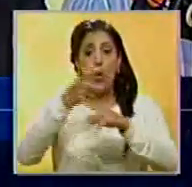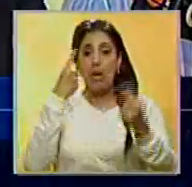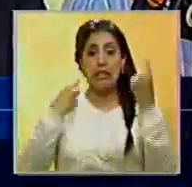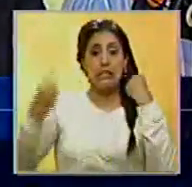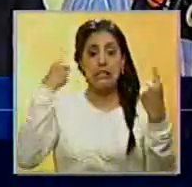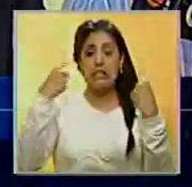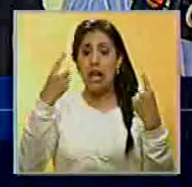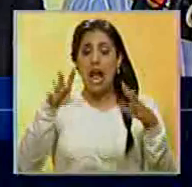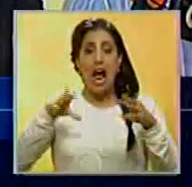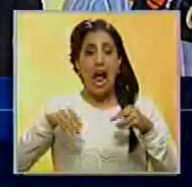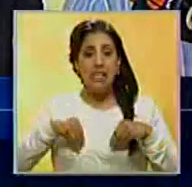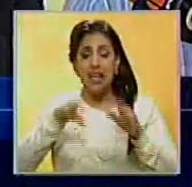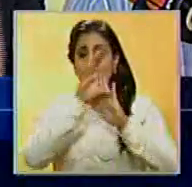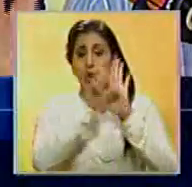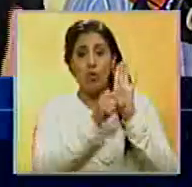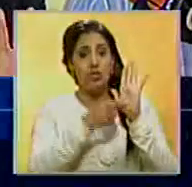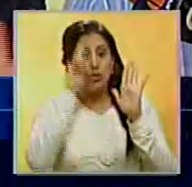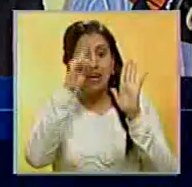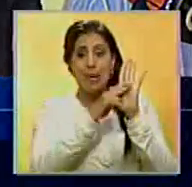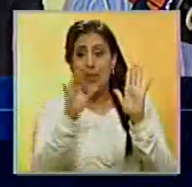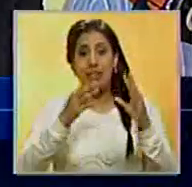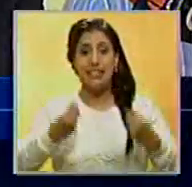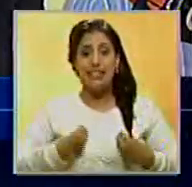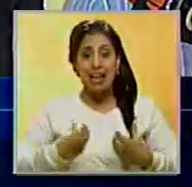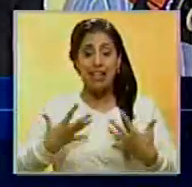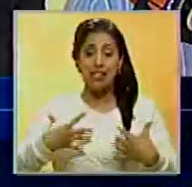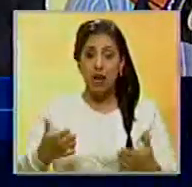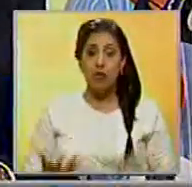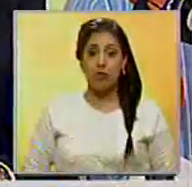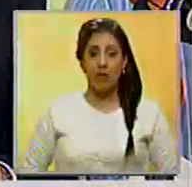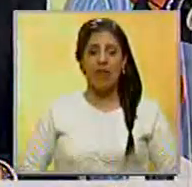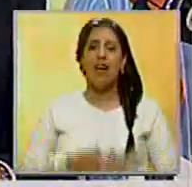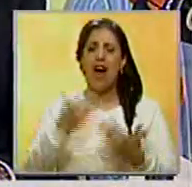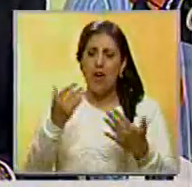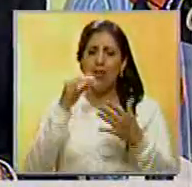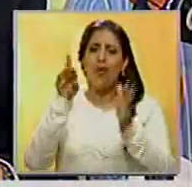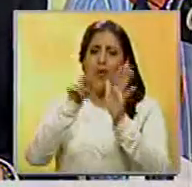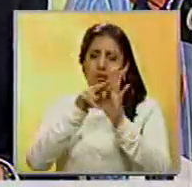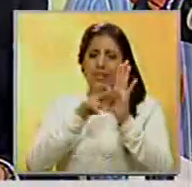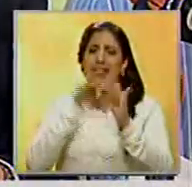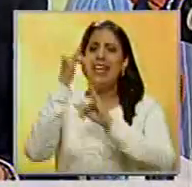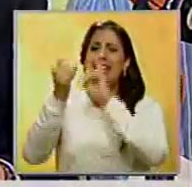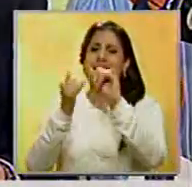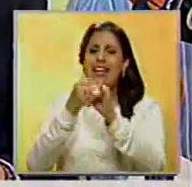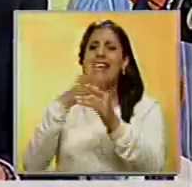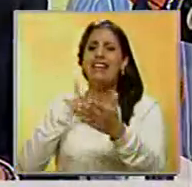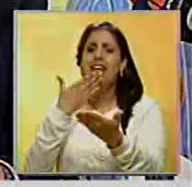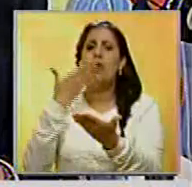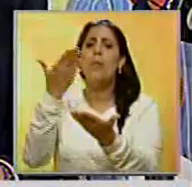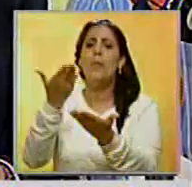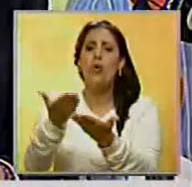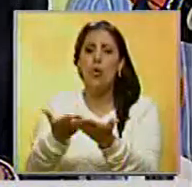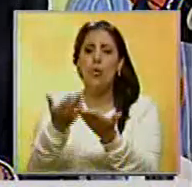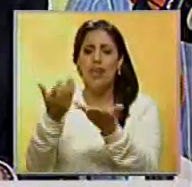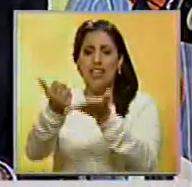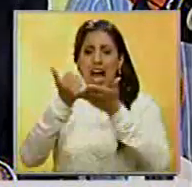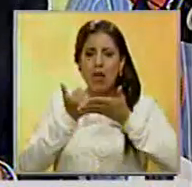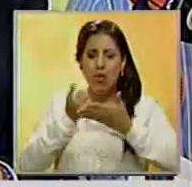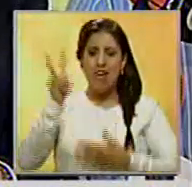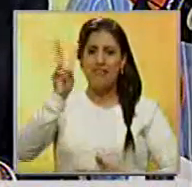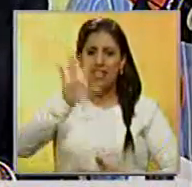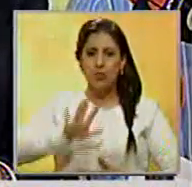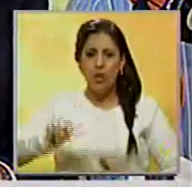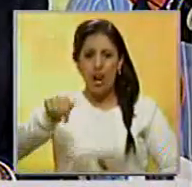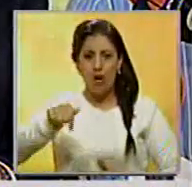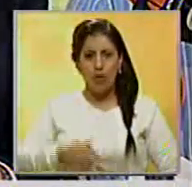no ha cumplido con la Constitución en cuanto a salud y vida. ¿Podría retomar cuáles son esos organismos internacionales que han dispuesto a ayudar a Venezuela